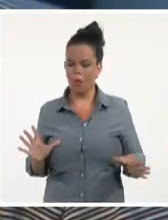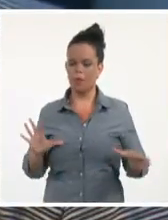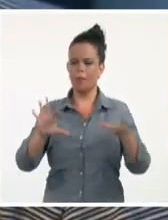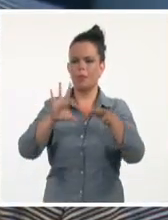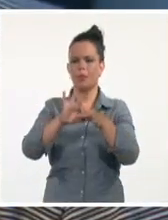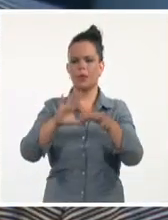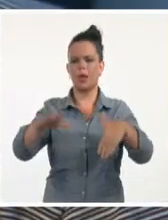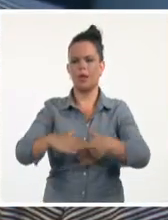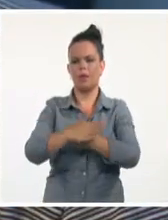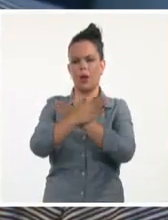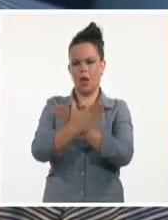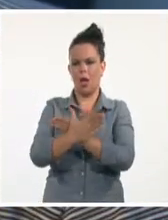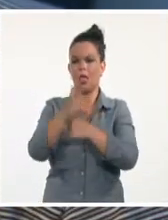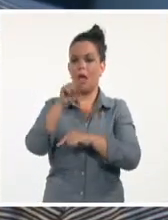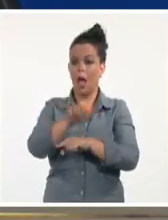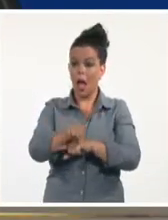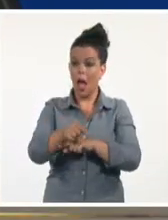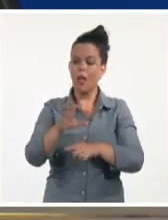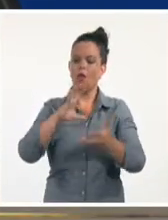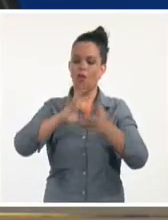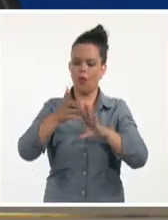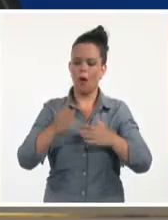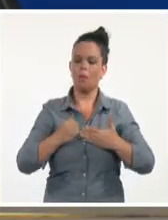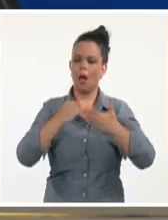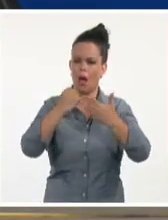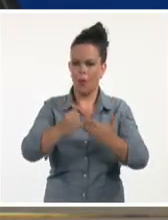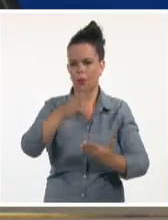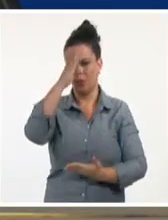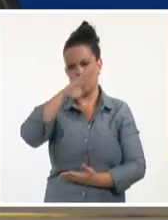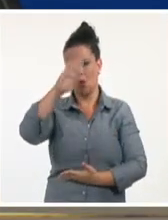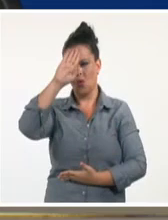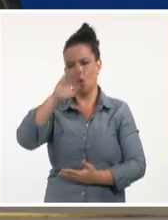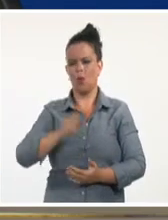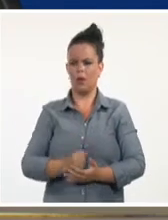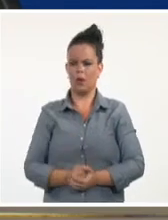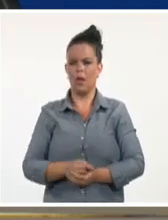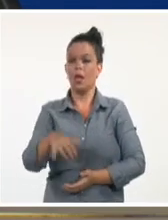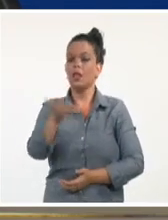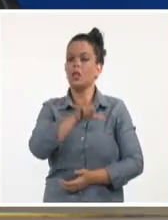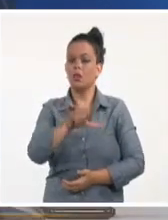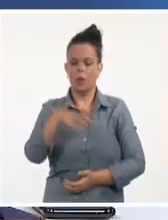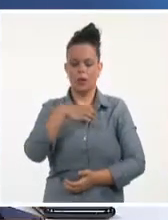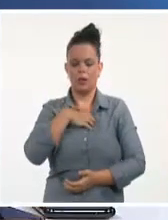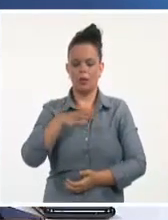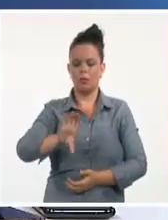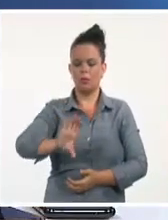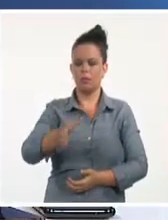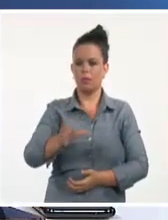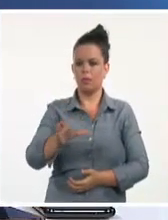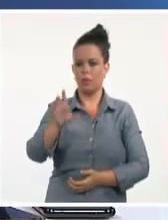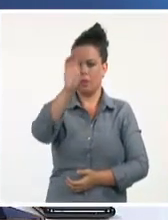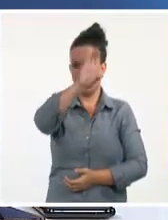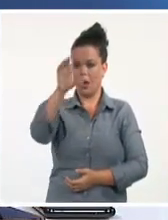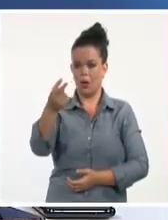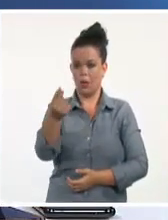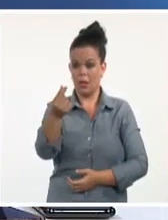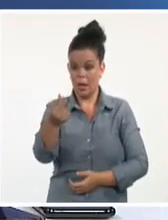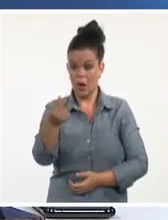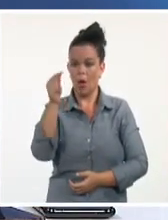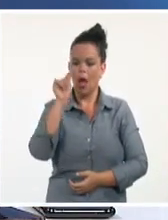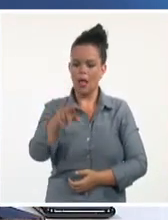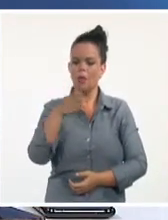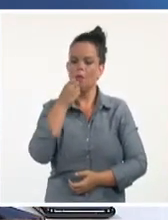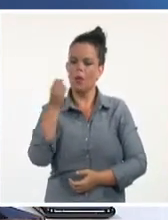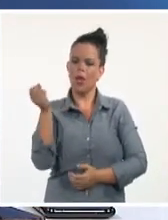organización de donativos a Cuba. Existe también una cuenta bancaria habilitada para envío de ayuda financiera.